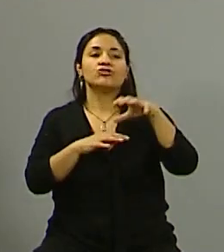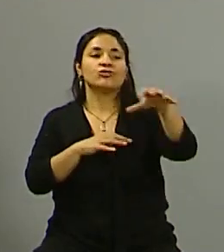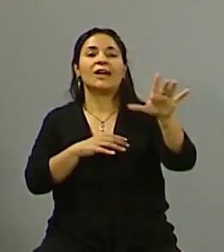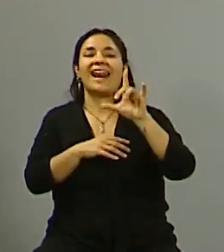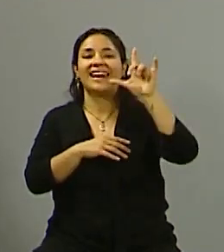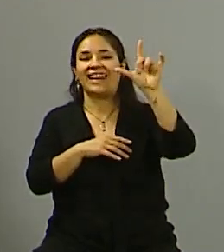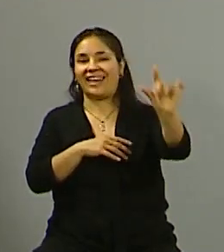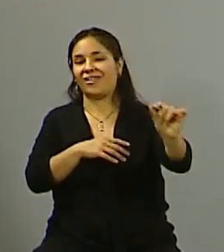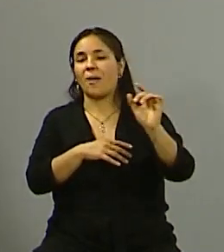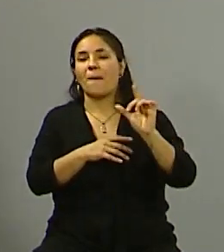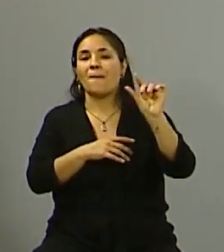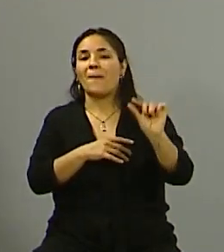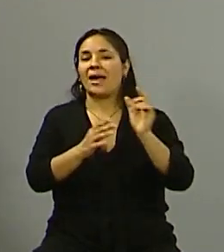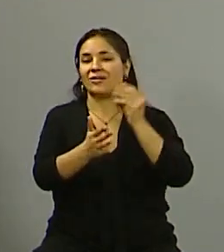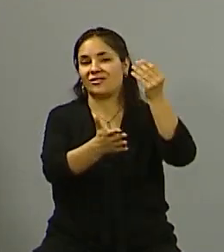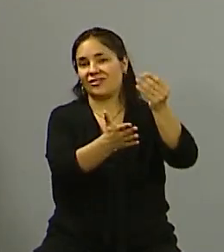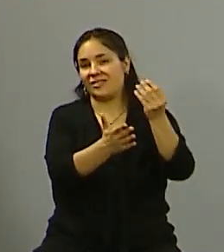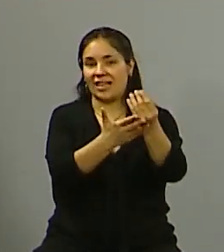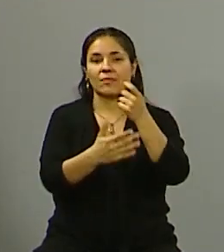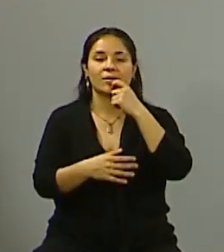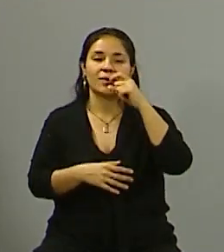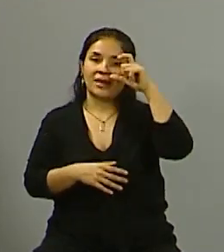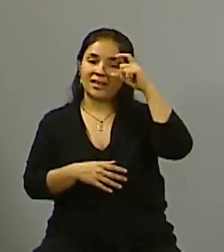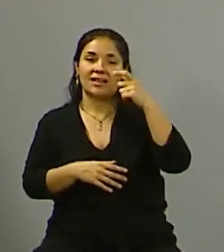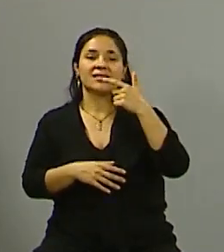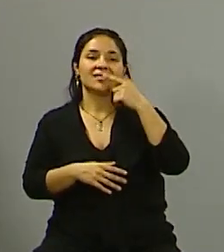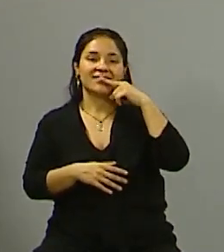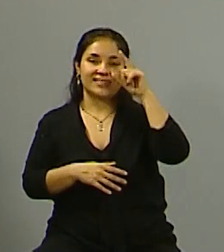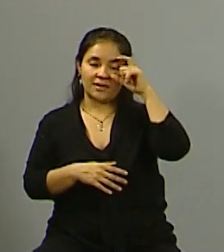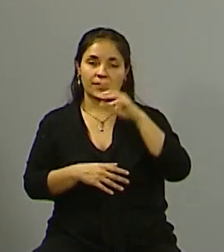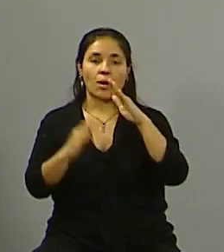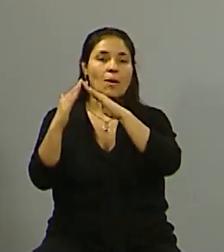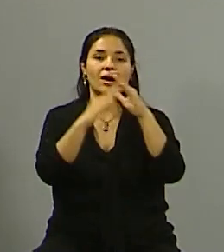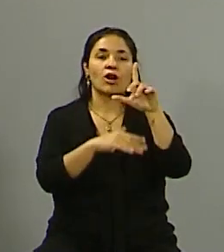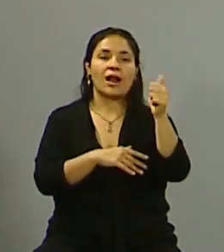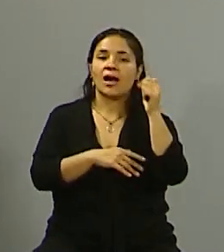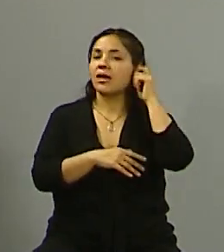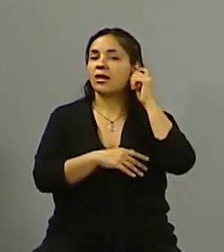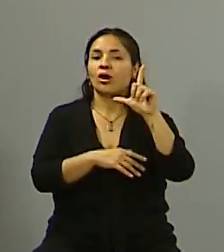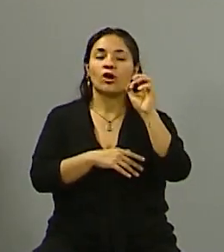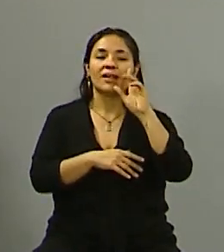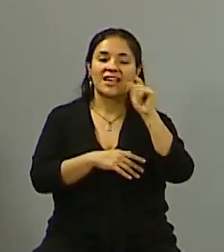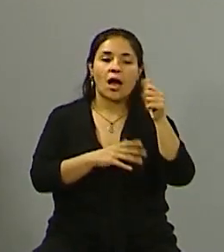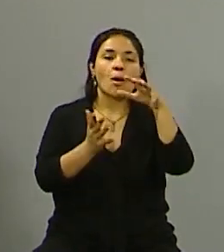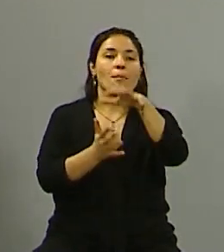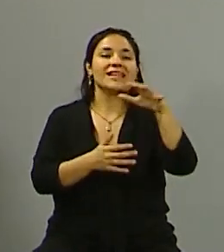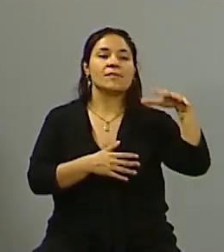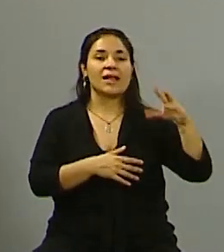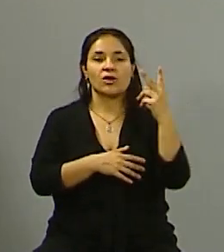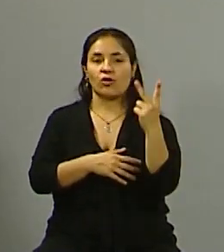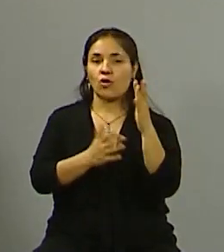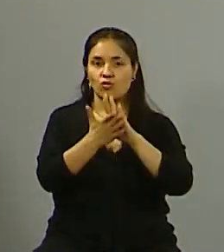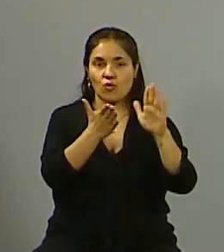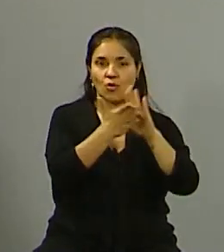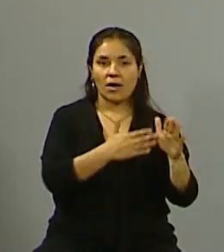menos, que son las que vos me estás preguntando. Por ejemplo, en el este, bueno, el barrio de La Gloria, nosotros hicimos una plaza nueva que se le hizo a Alfredo, hicimos las dos plazas, hicimos